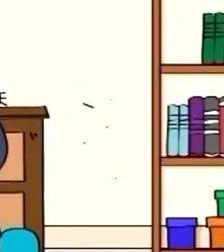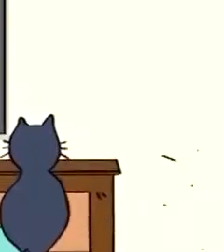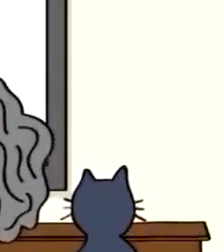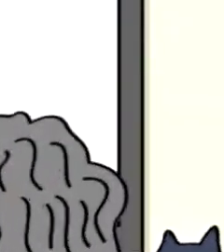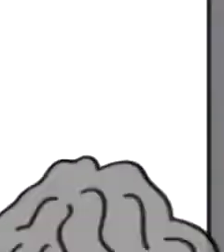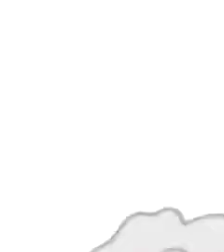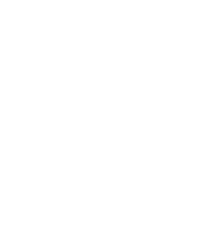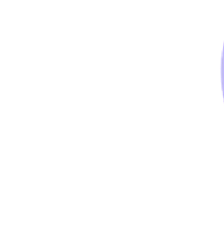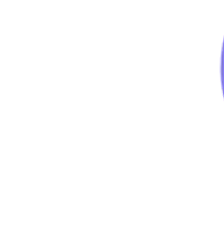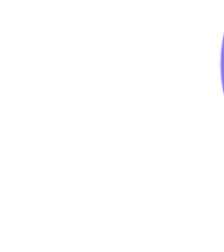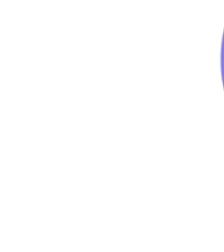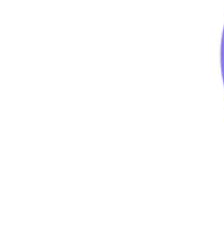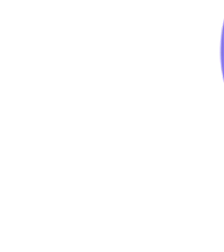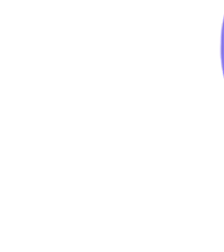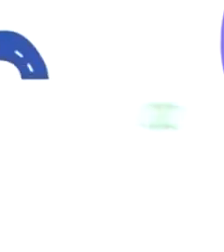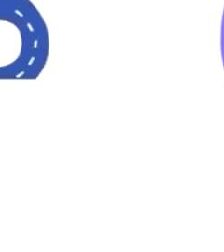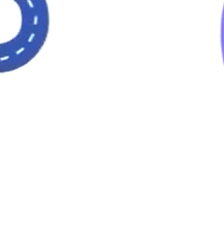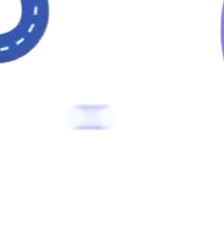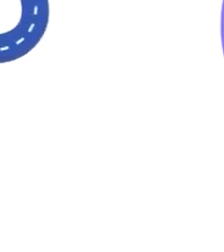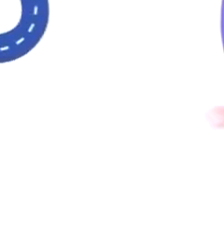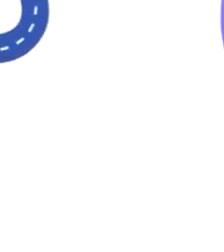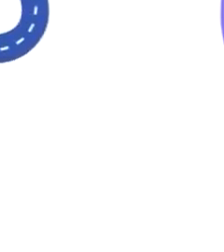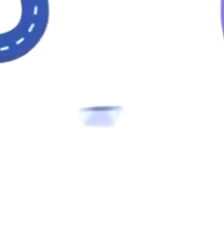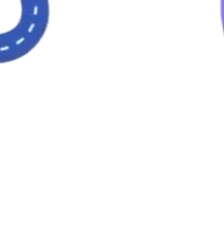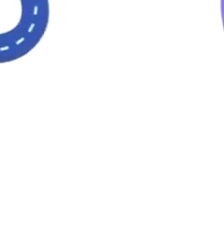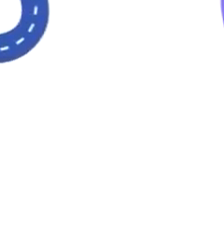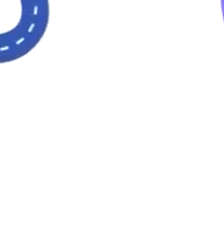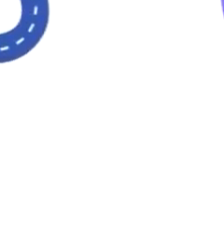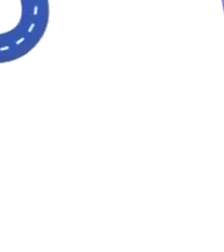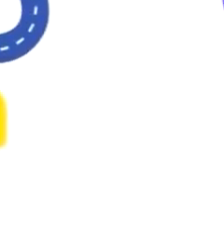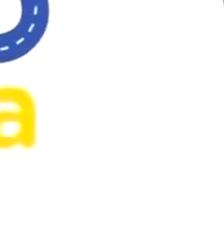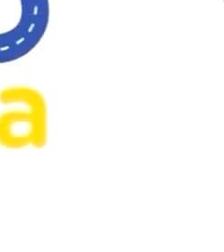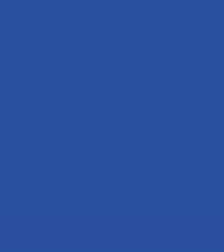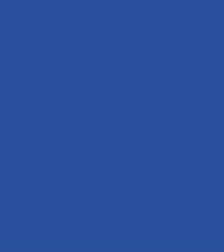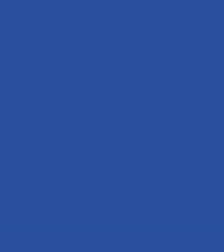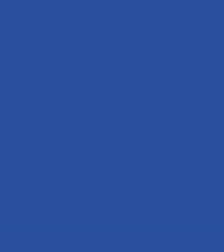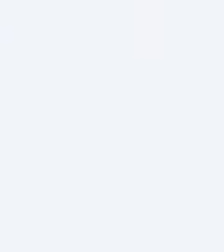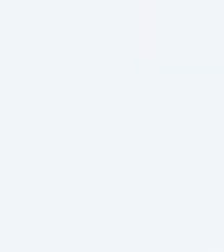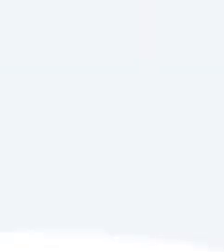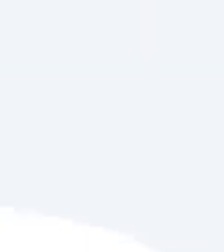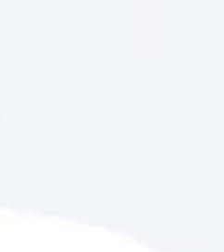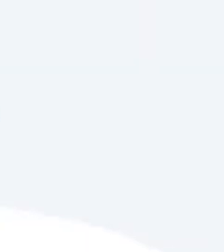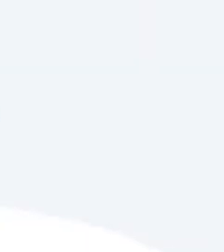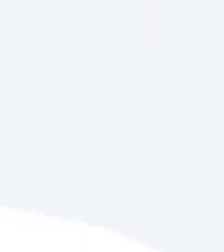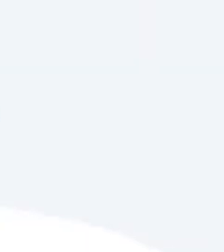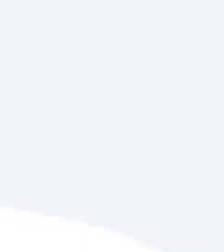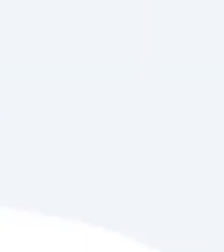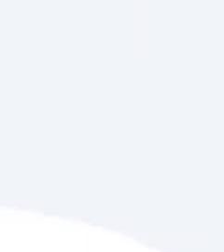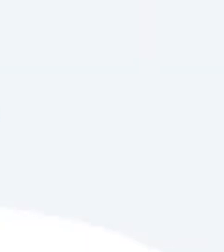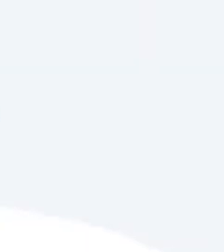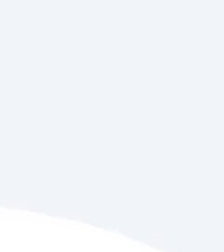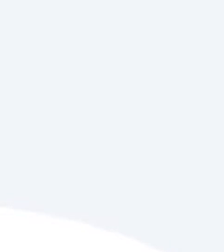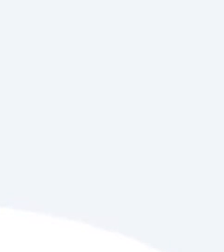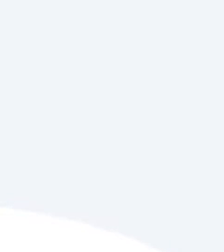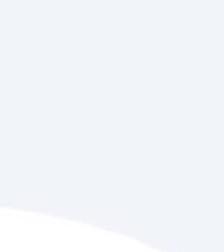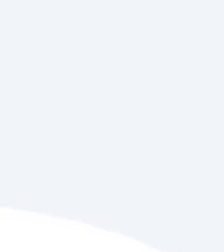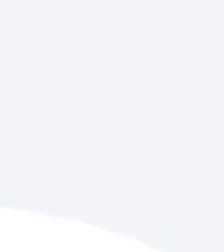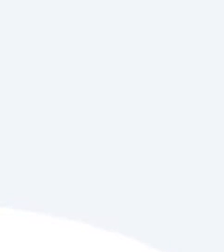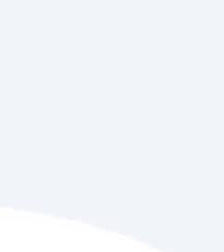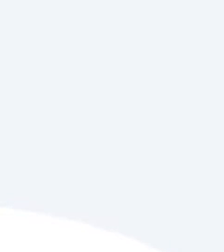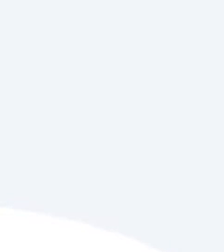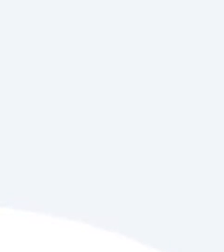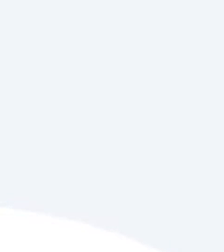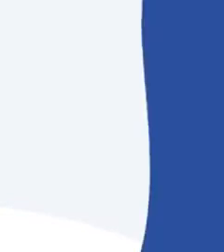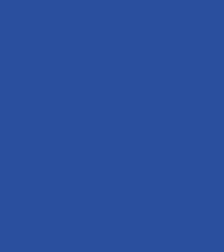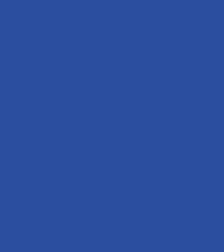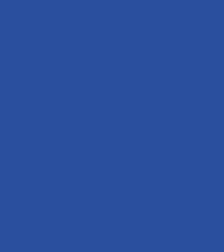Aprendo en Casa, una iniciativa del Ministerio de Educación. Primer y segundo grado de secundaria.